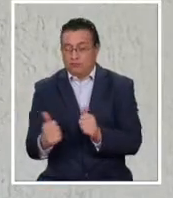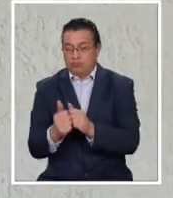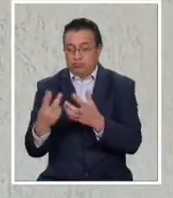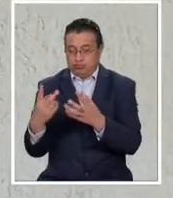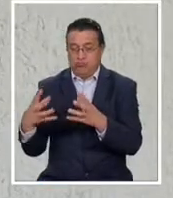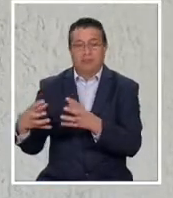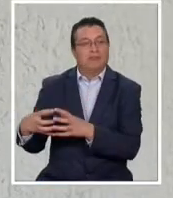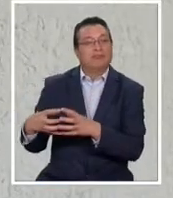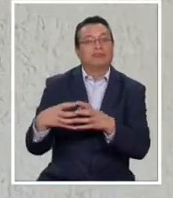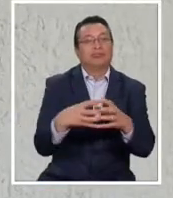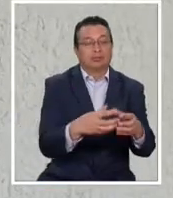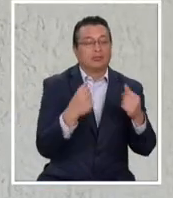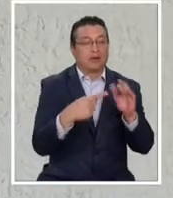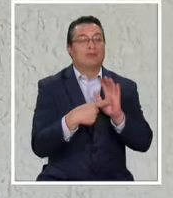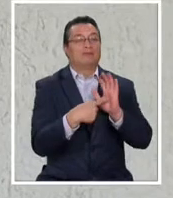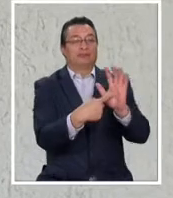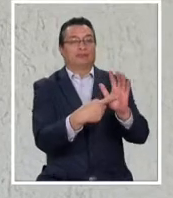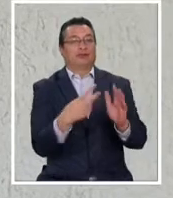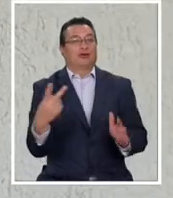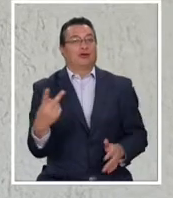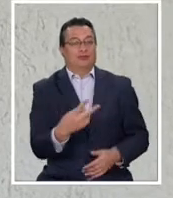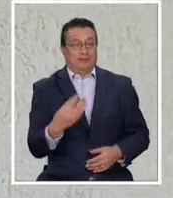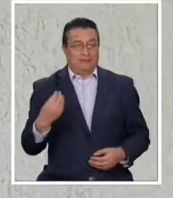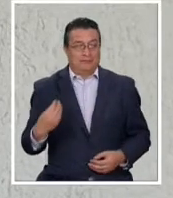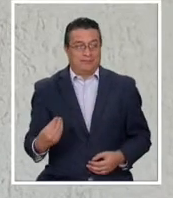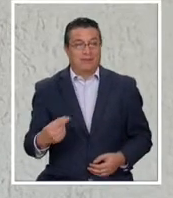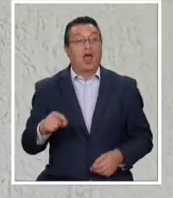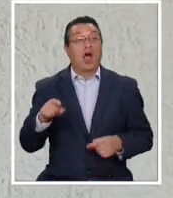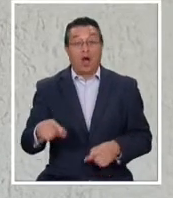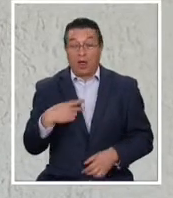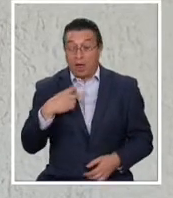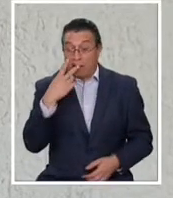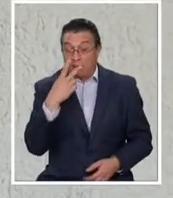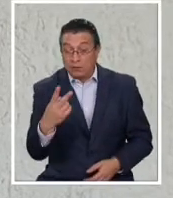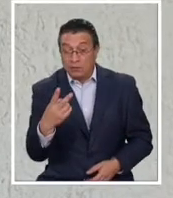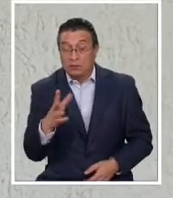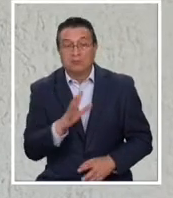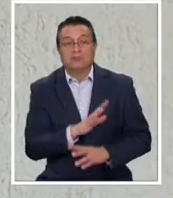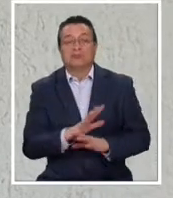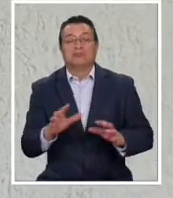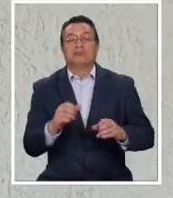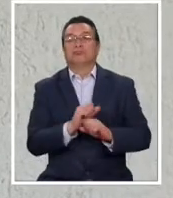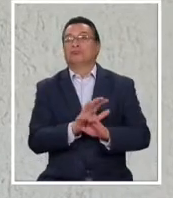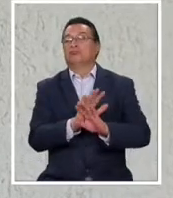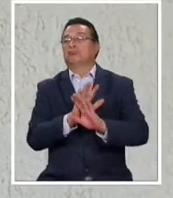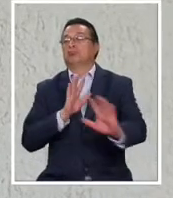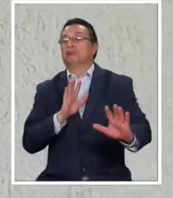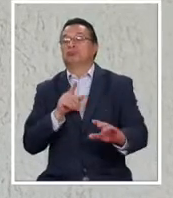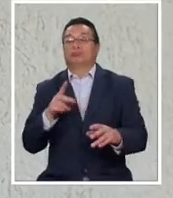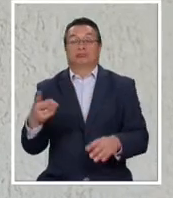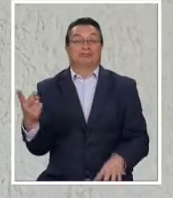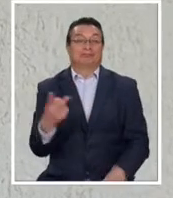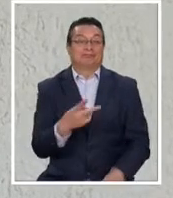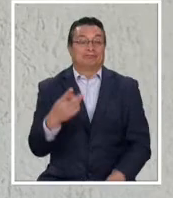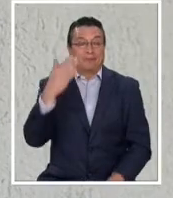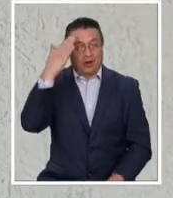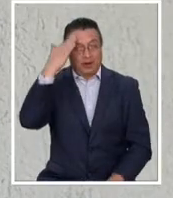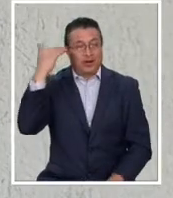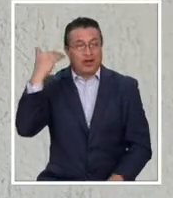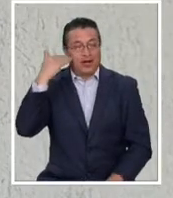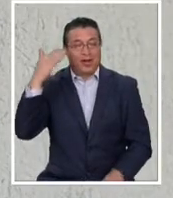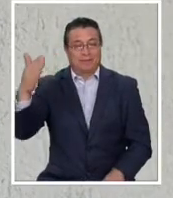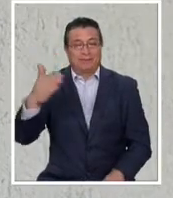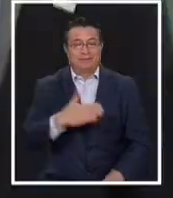que en ese momento se esperaba entre ambos países. Ahora lo que vemos es una señal del enfriamiento que viven las relaciones entre